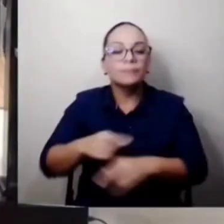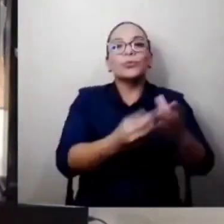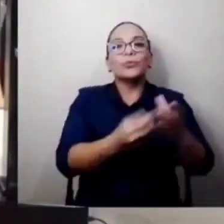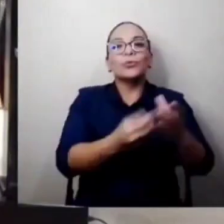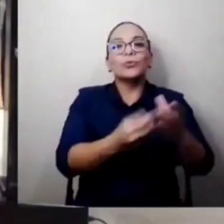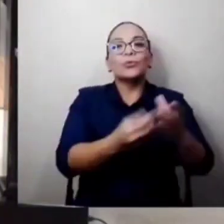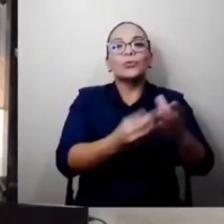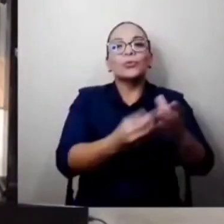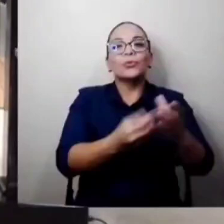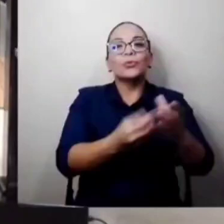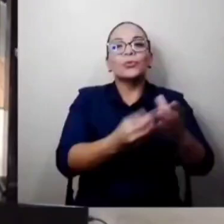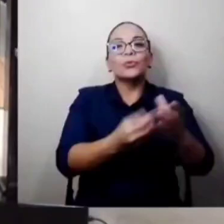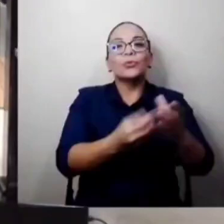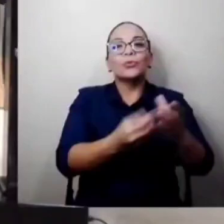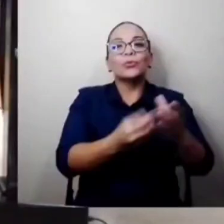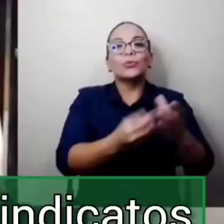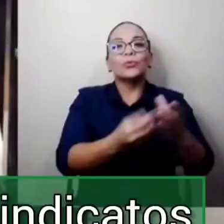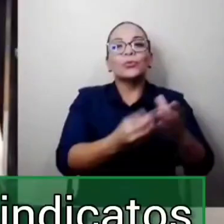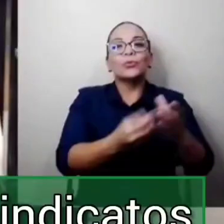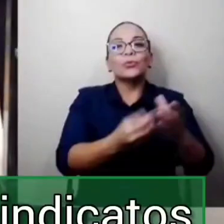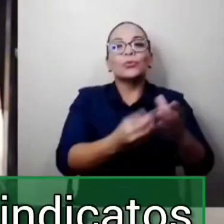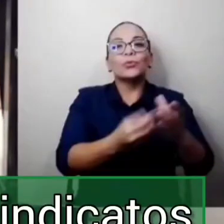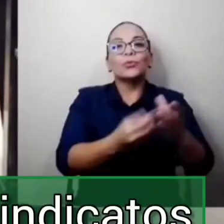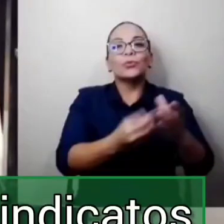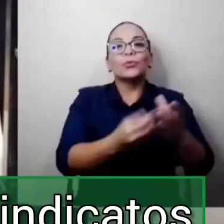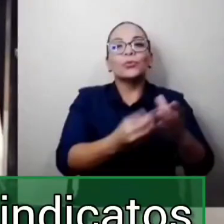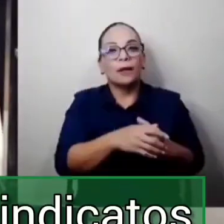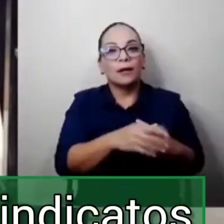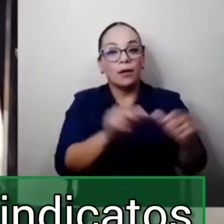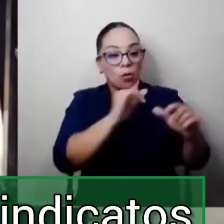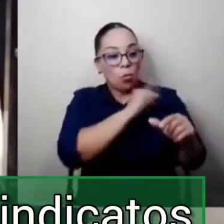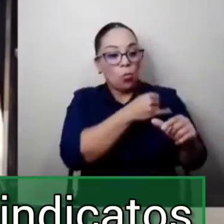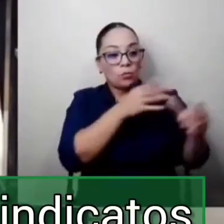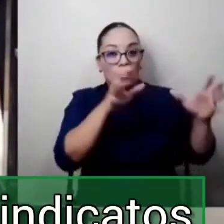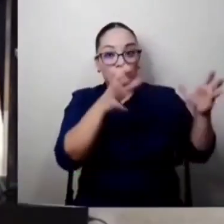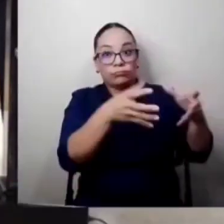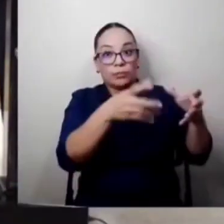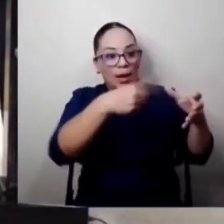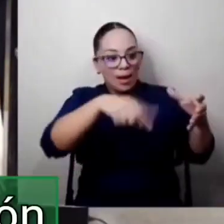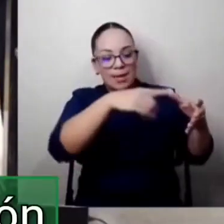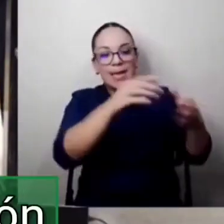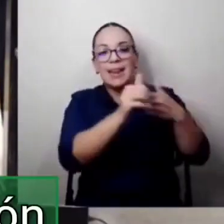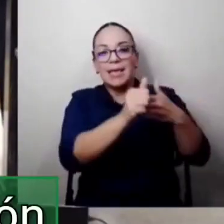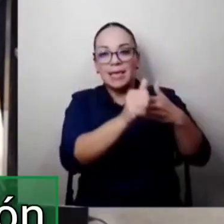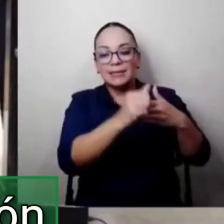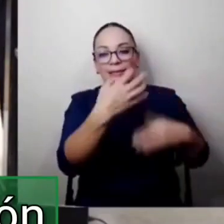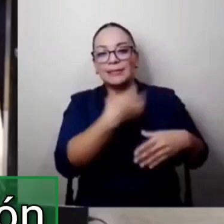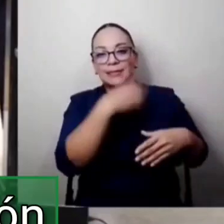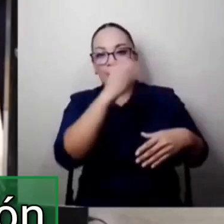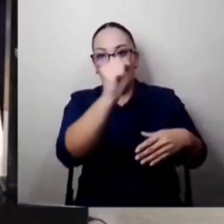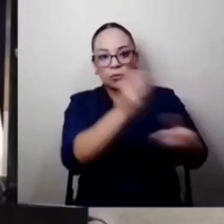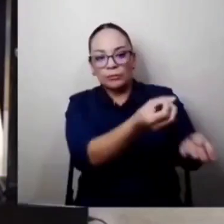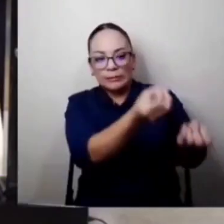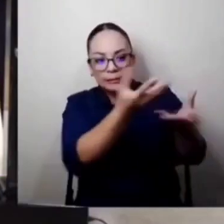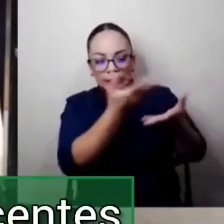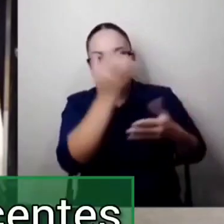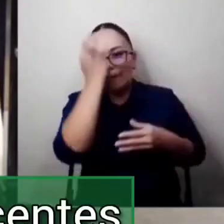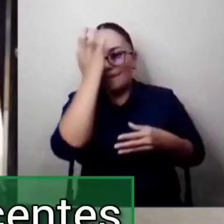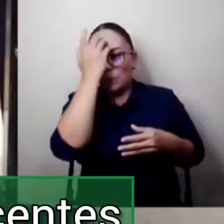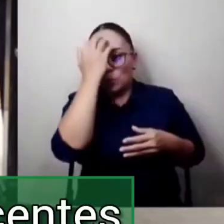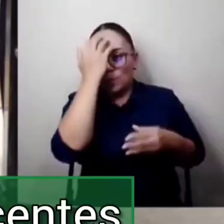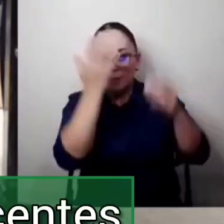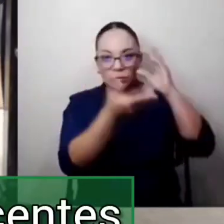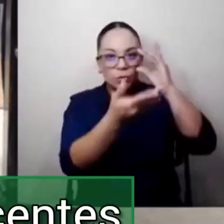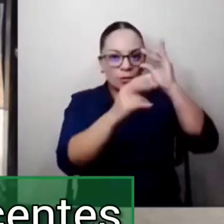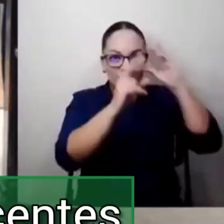la Junta Paritaria, cuando justamente los líderes de los sindicatos me manifestaron la preocupación, porque